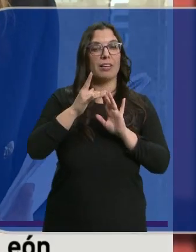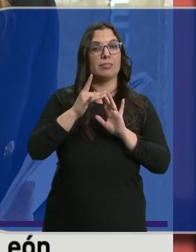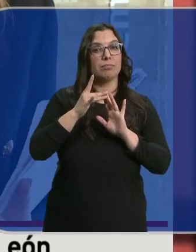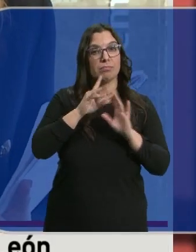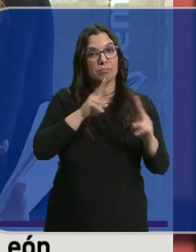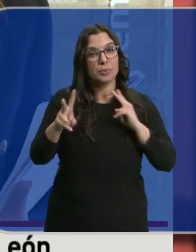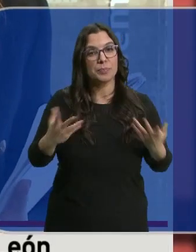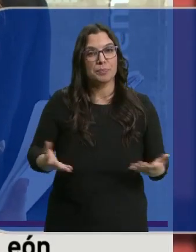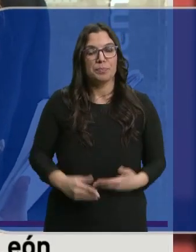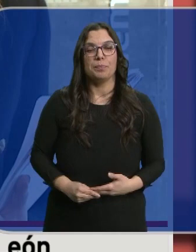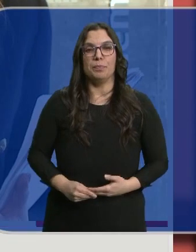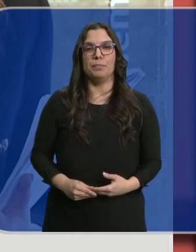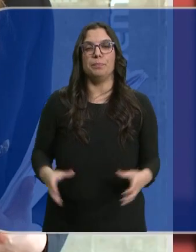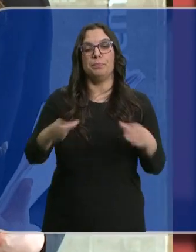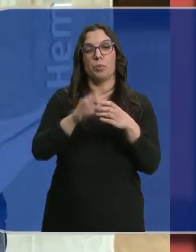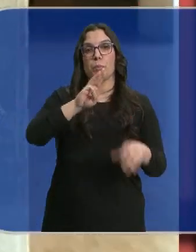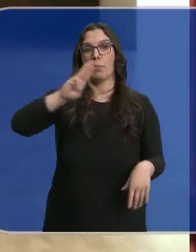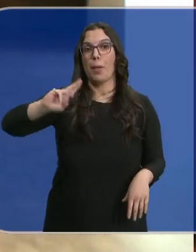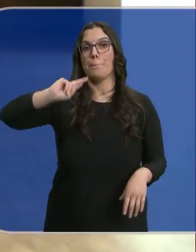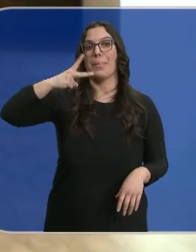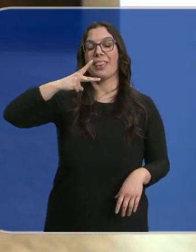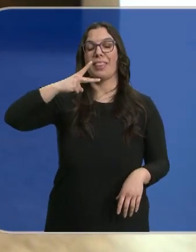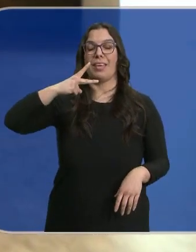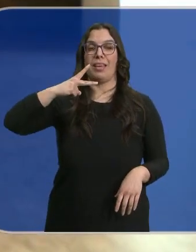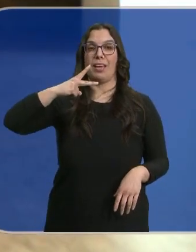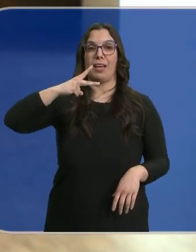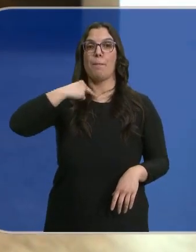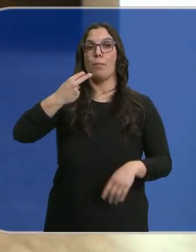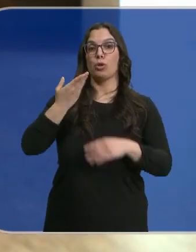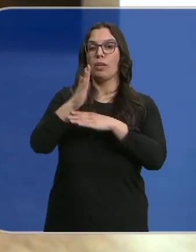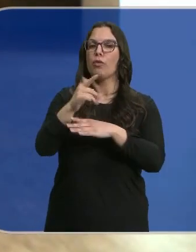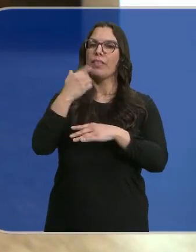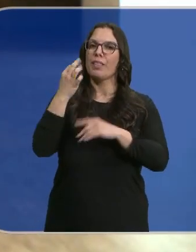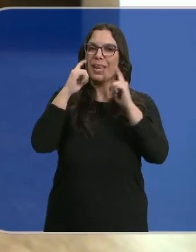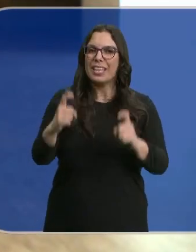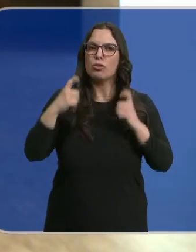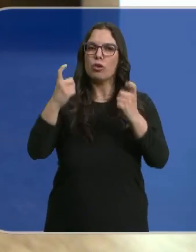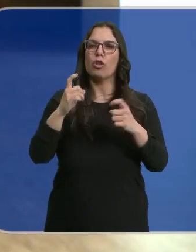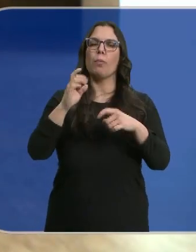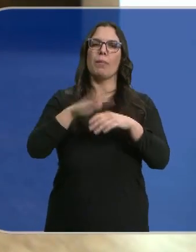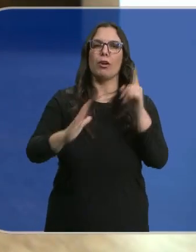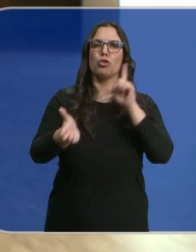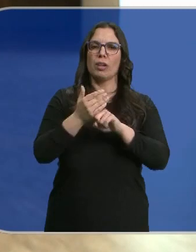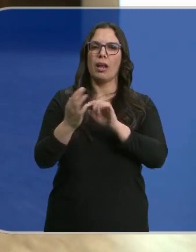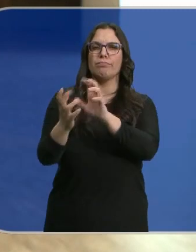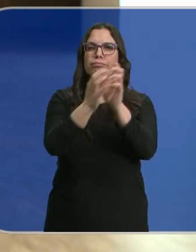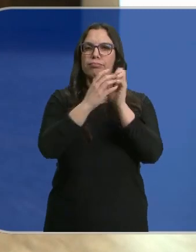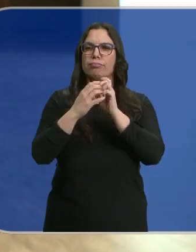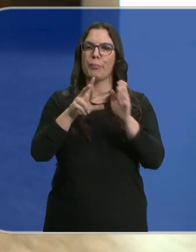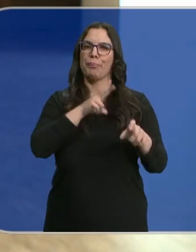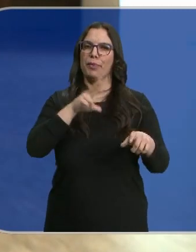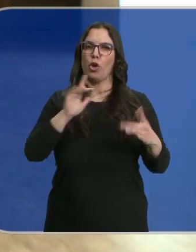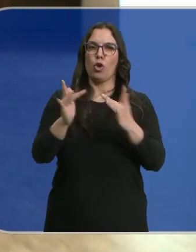Sí, desde el Partido Popular, su viceportavoz dice que hay que hacer un esfuerzo para lograr esa concordia, pero los